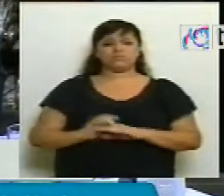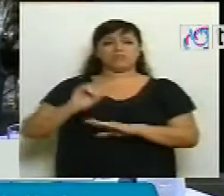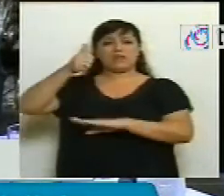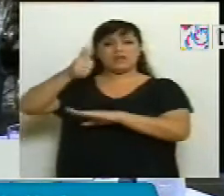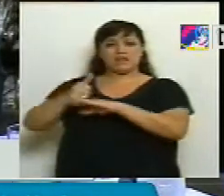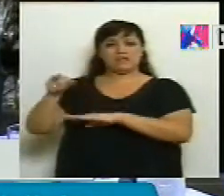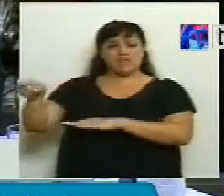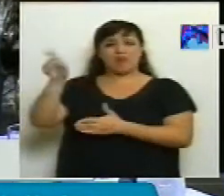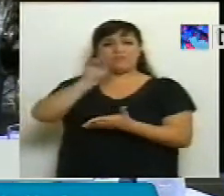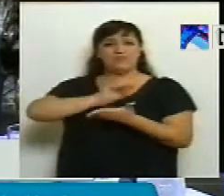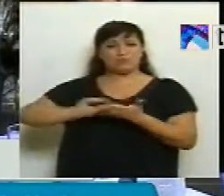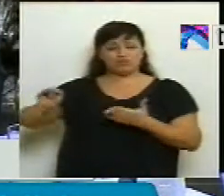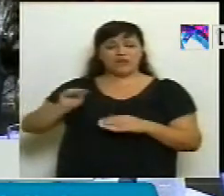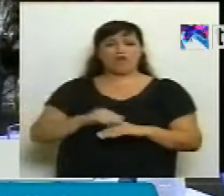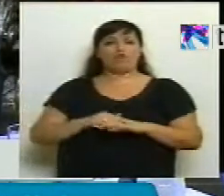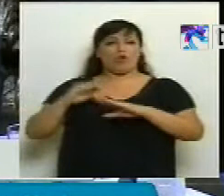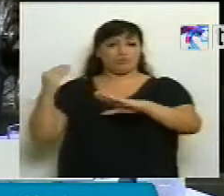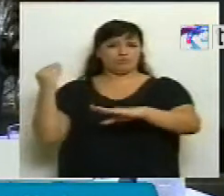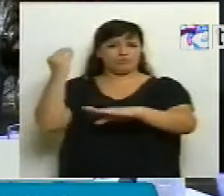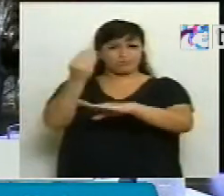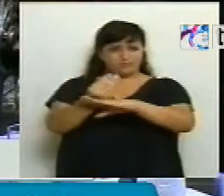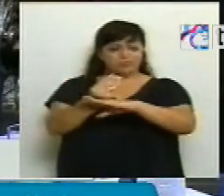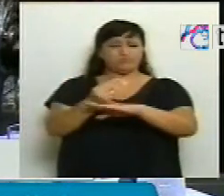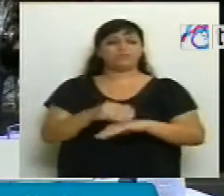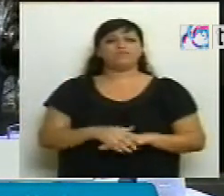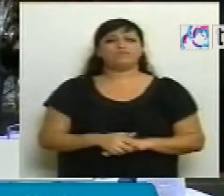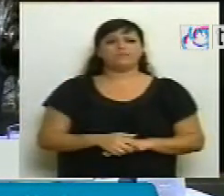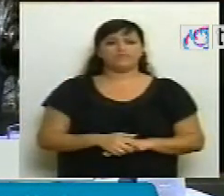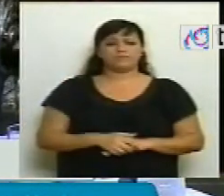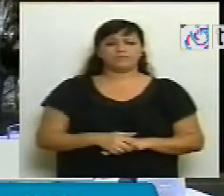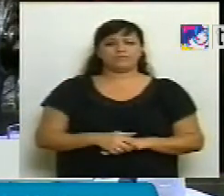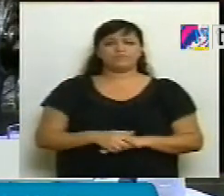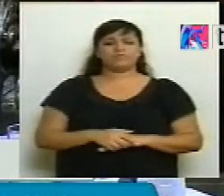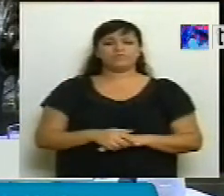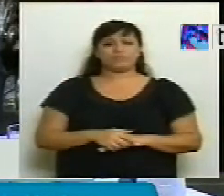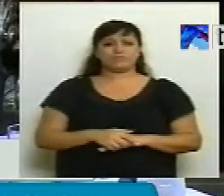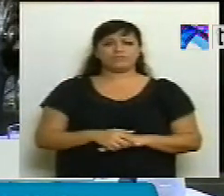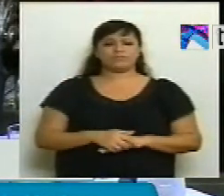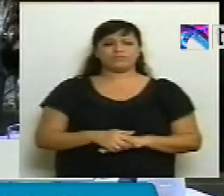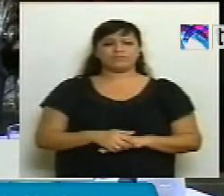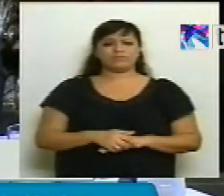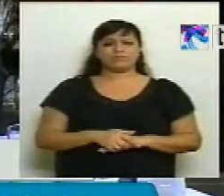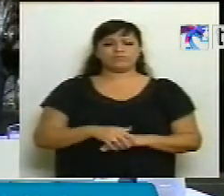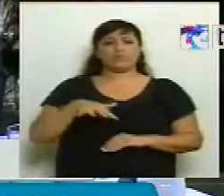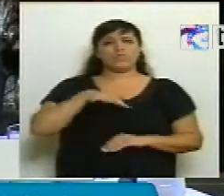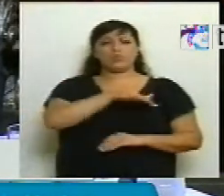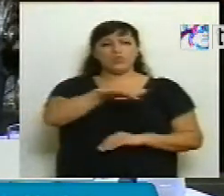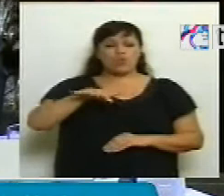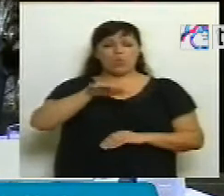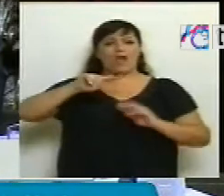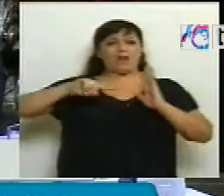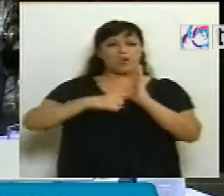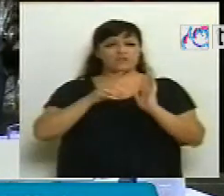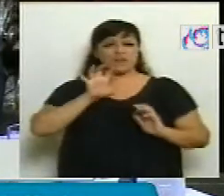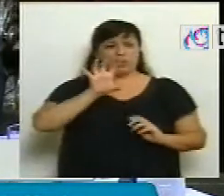diputado electo por el Distrito Provincia de